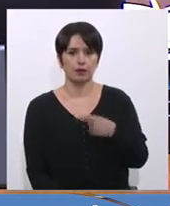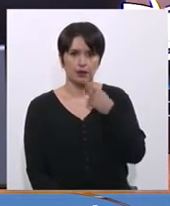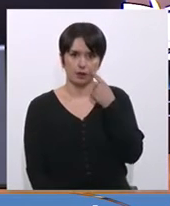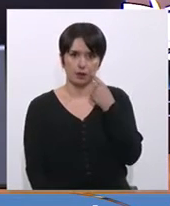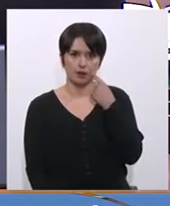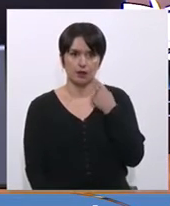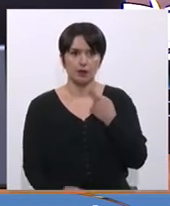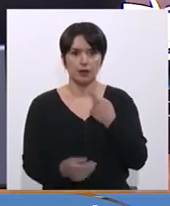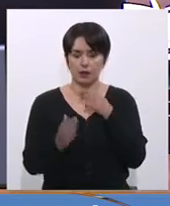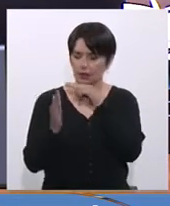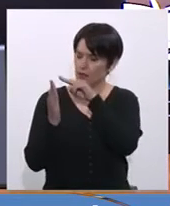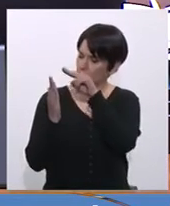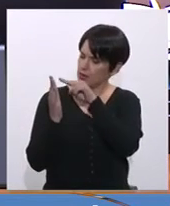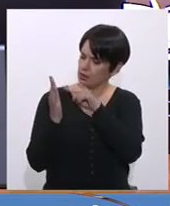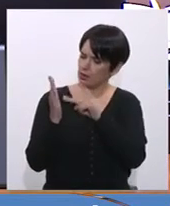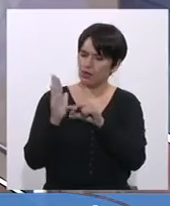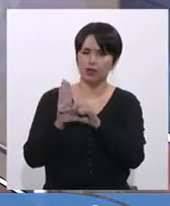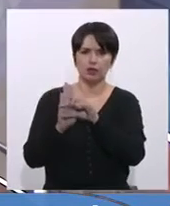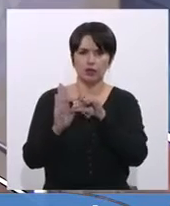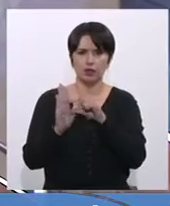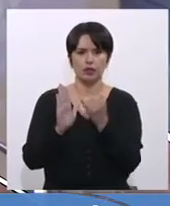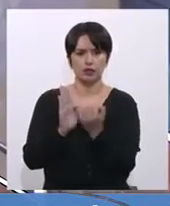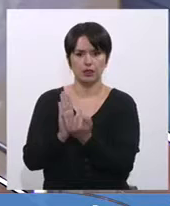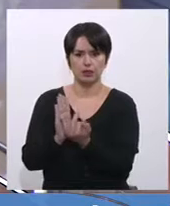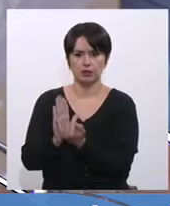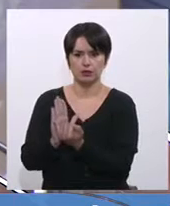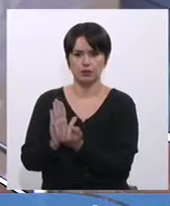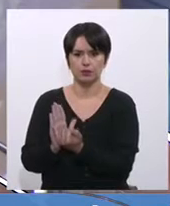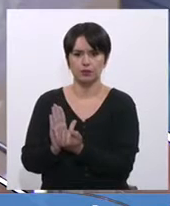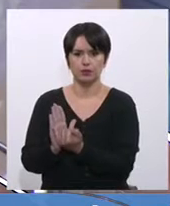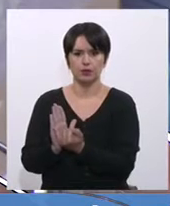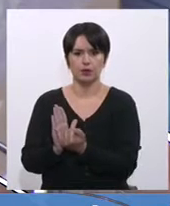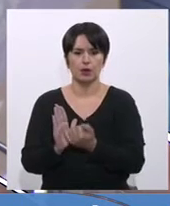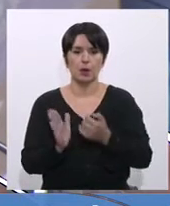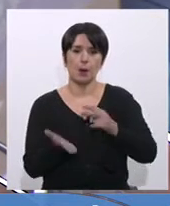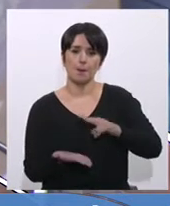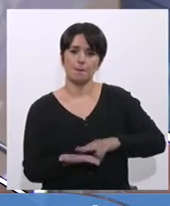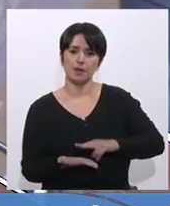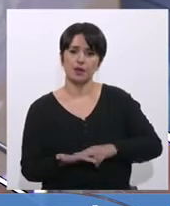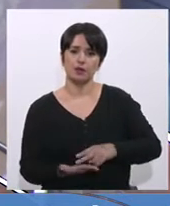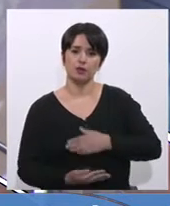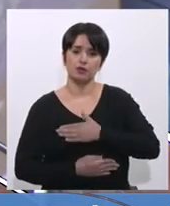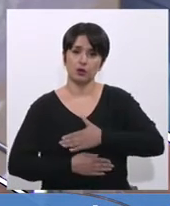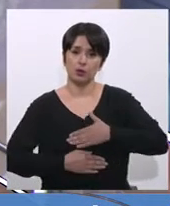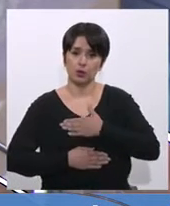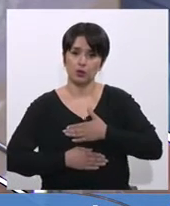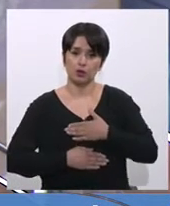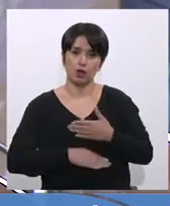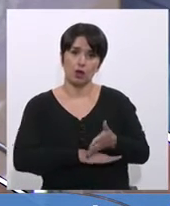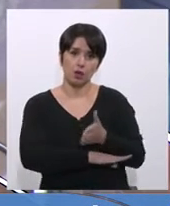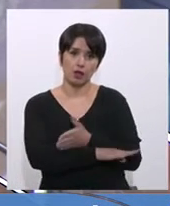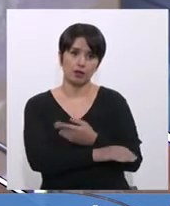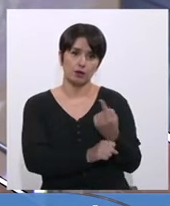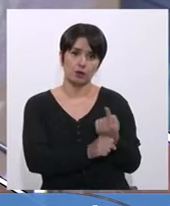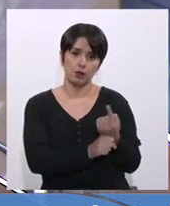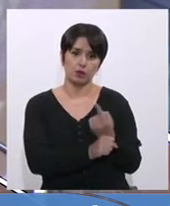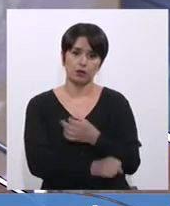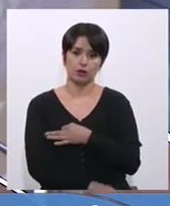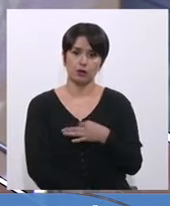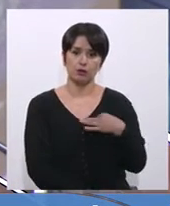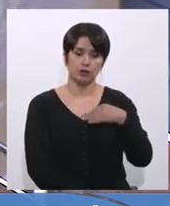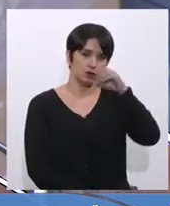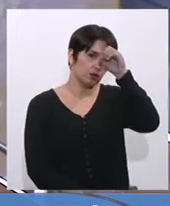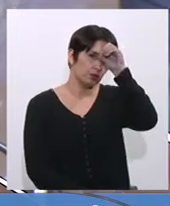Estamos leyendo la indicación. La verdad que nos hubiera gustado poder conversarla con el ministro de Minería,